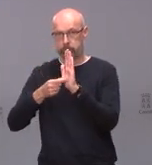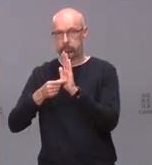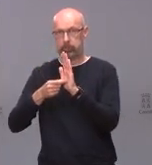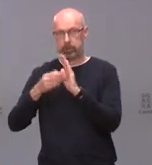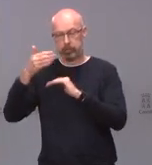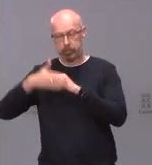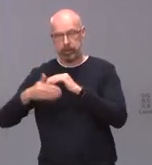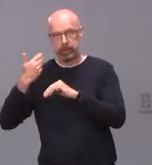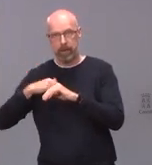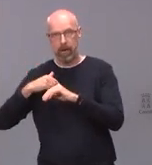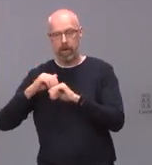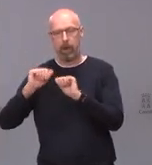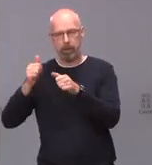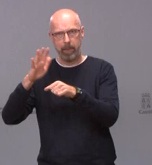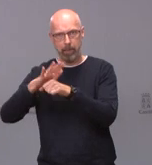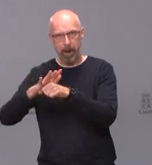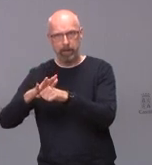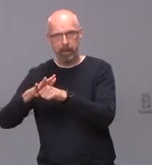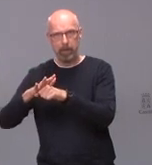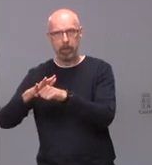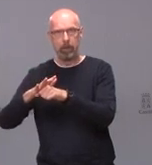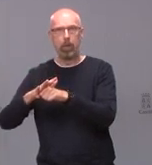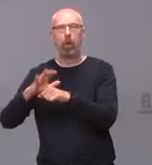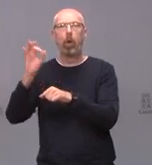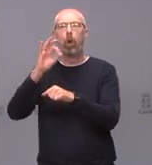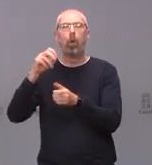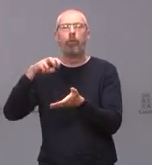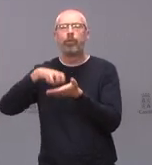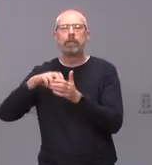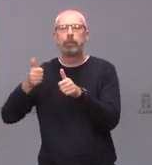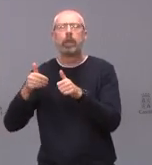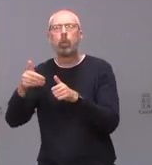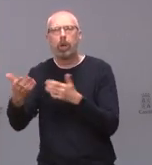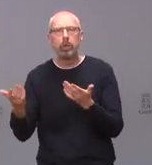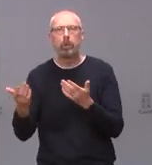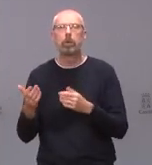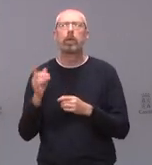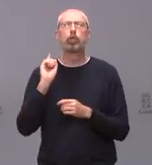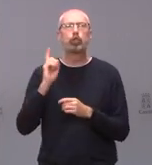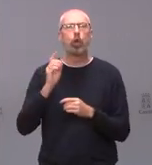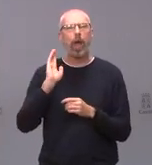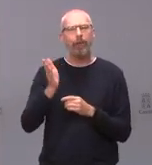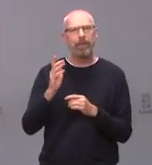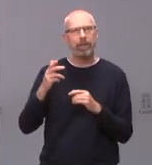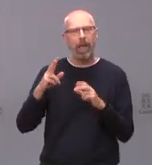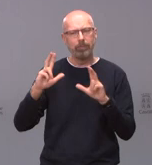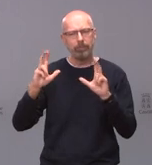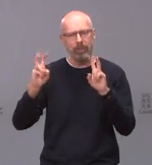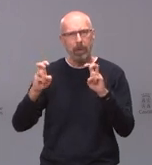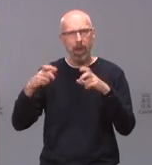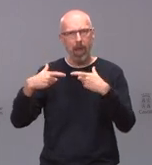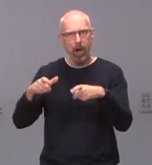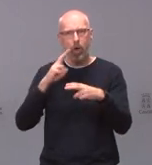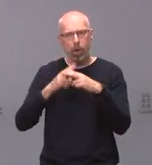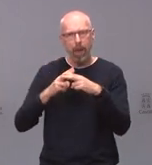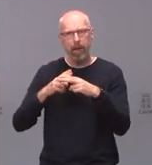si se aplicará a partir del martes o si tienen previsto ya una fecha y si solo va a afectar a la hostelería o si la Junta de Castilla y León